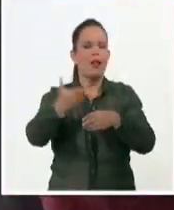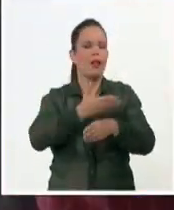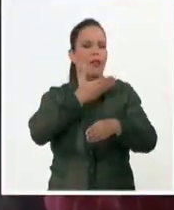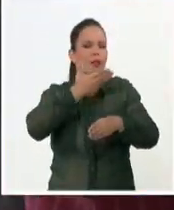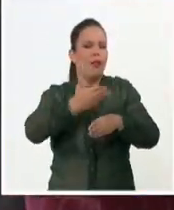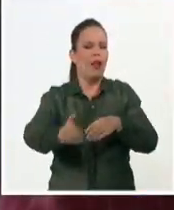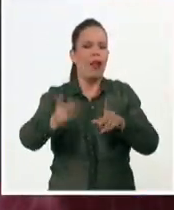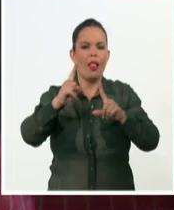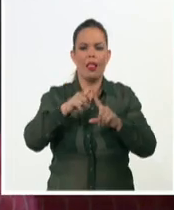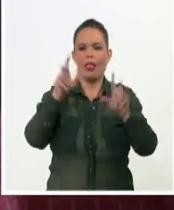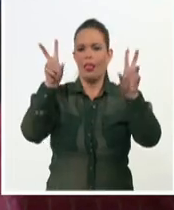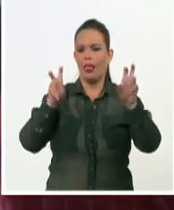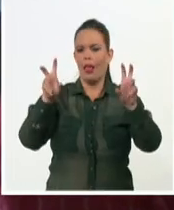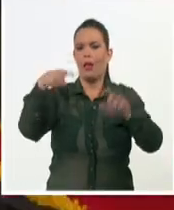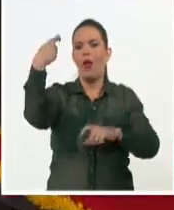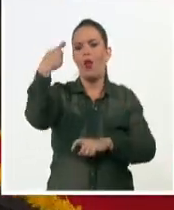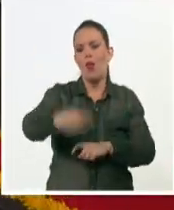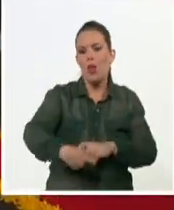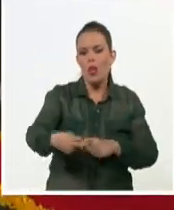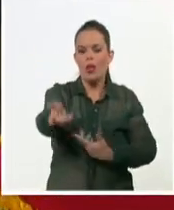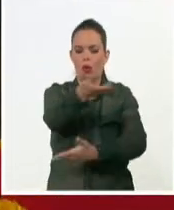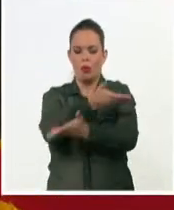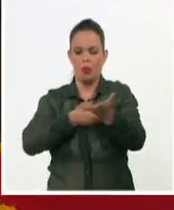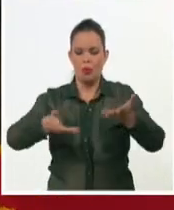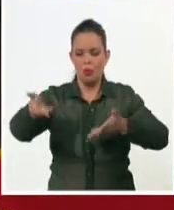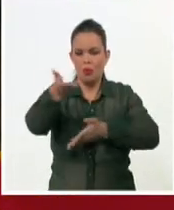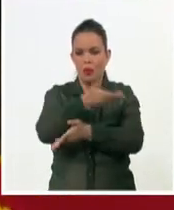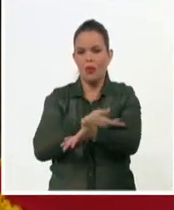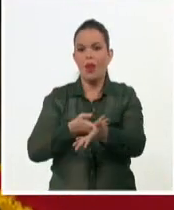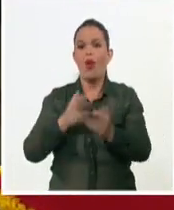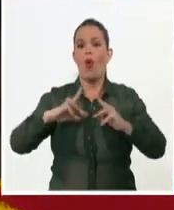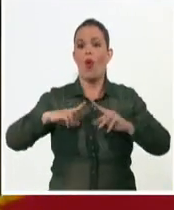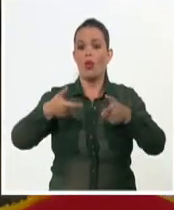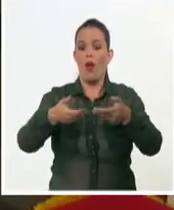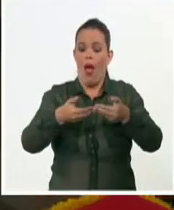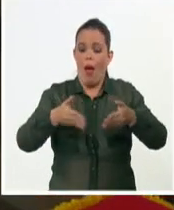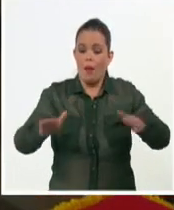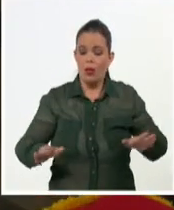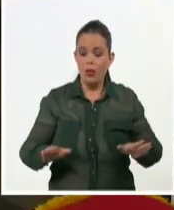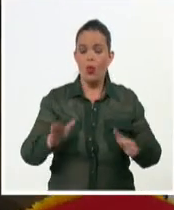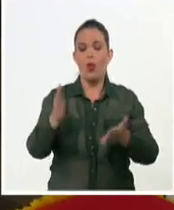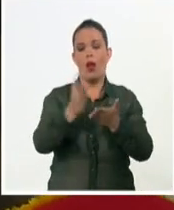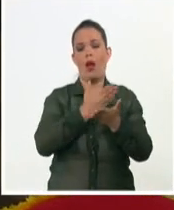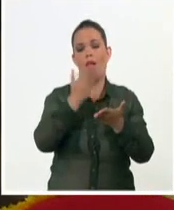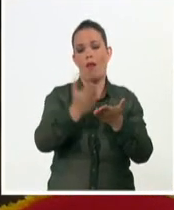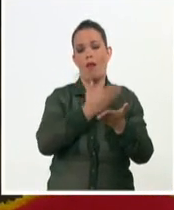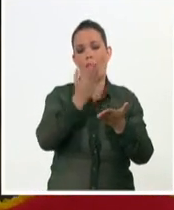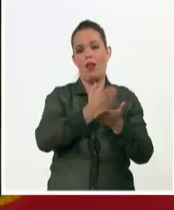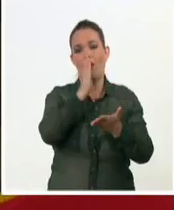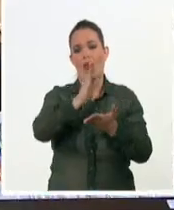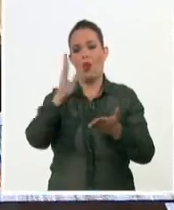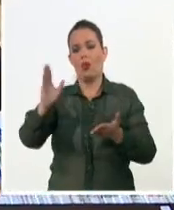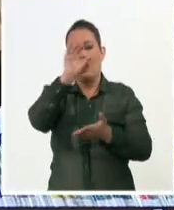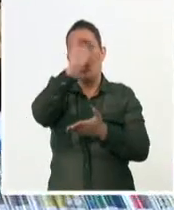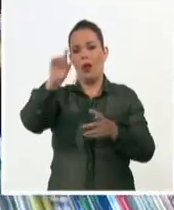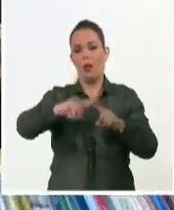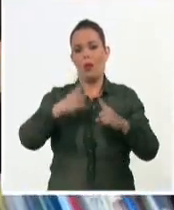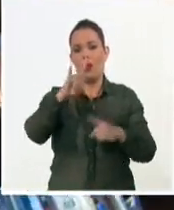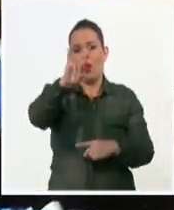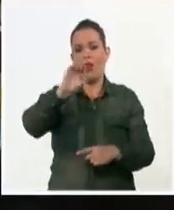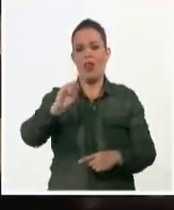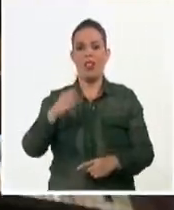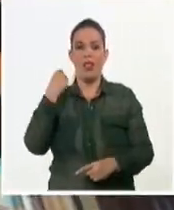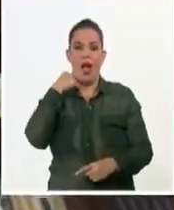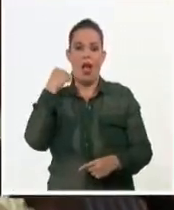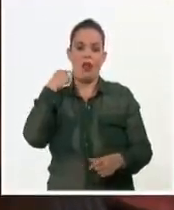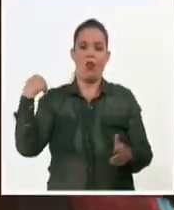y parlamentario, entre otros. La reapertura de la biblioteca acontece a 90 años de su creación como Biblioteca